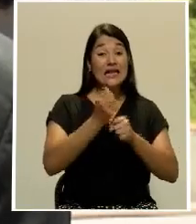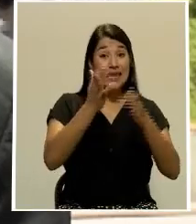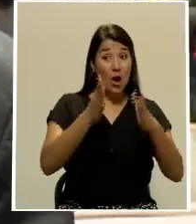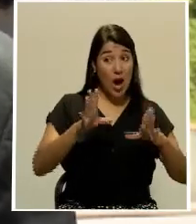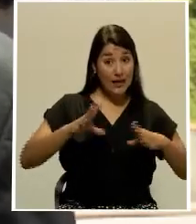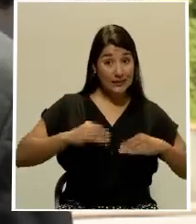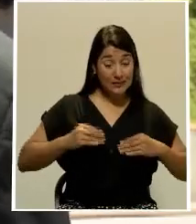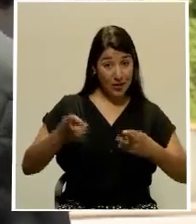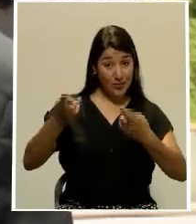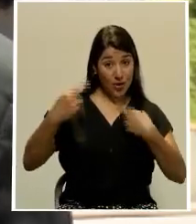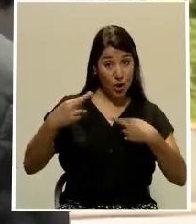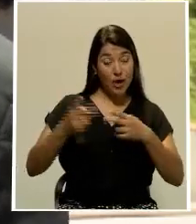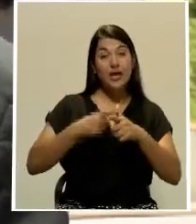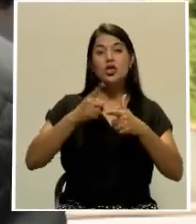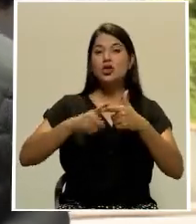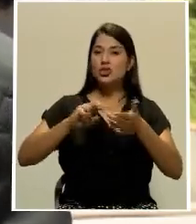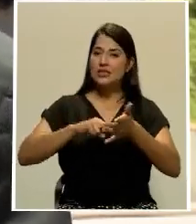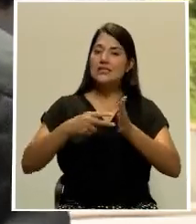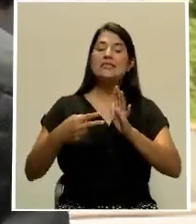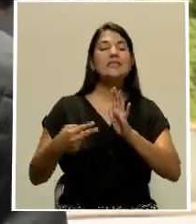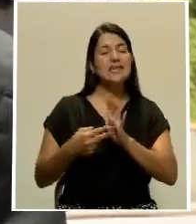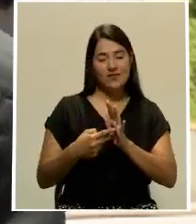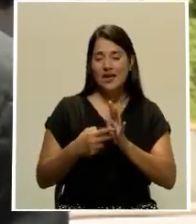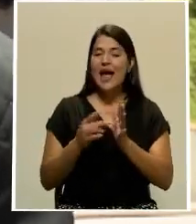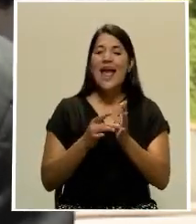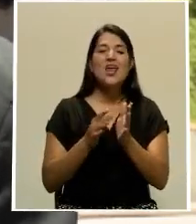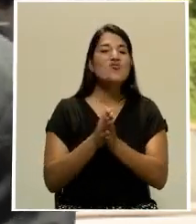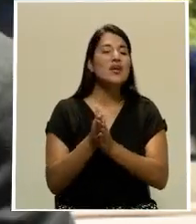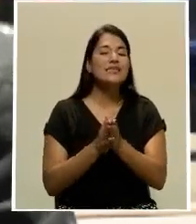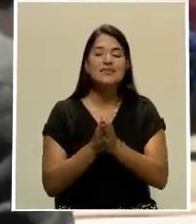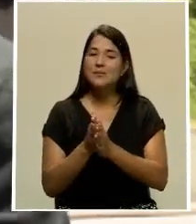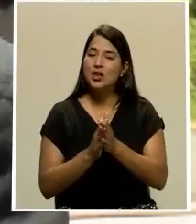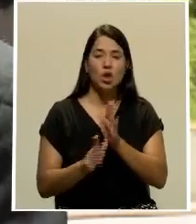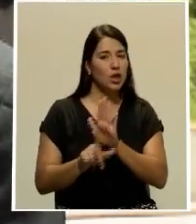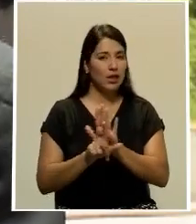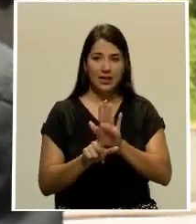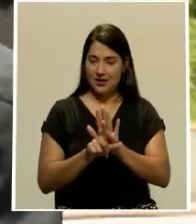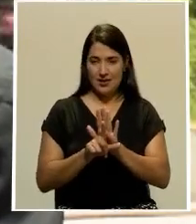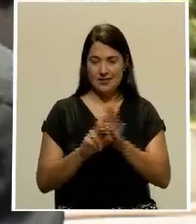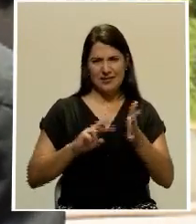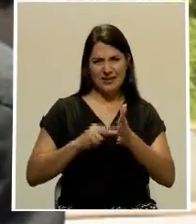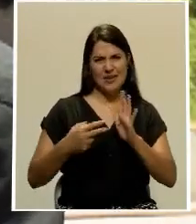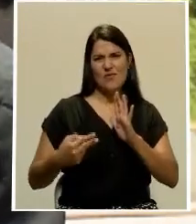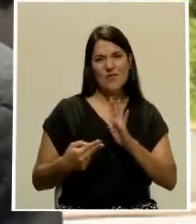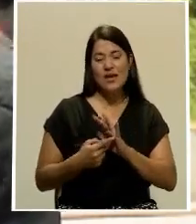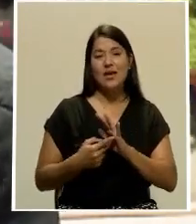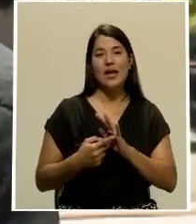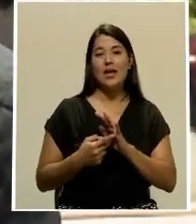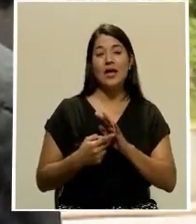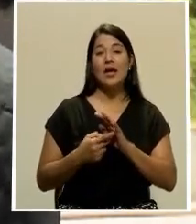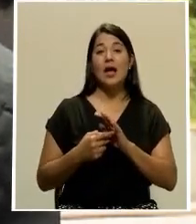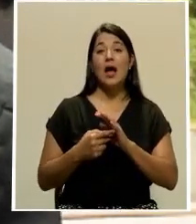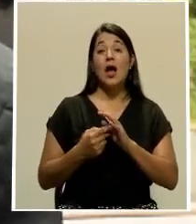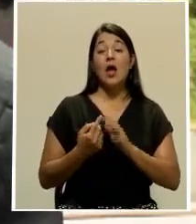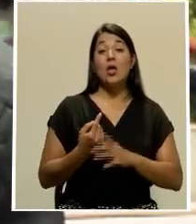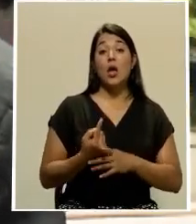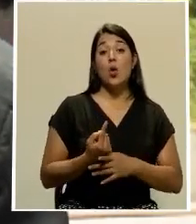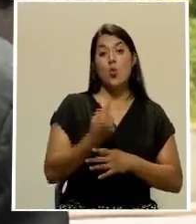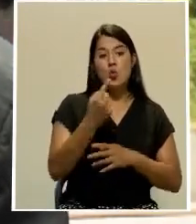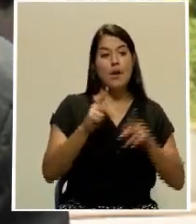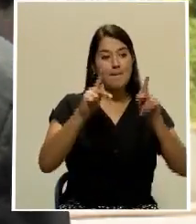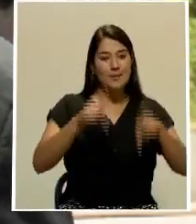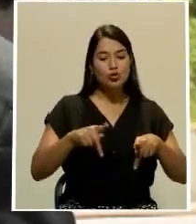incurriría en el delito de enriquecimiento ilícito, que es eso, que es acrecentar la cantidad de patrimonio de una persona